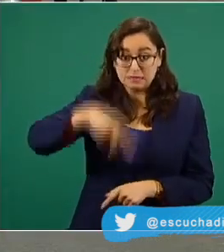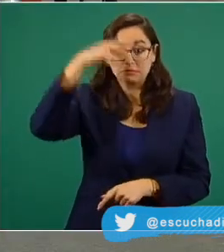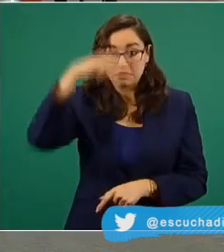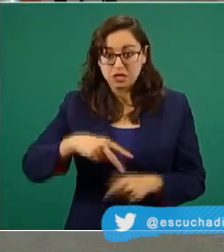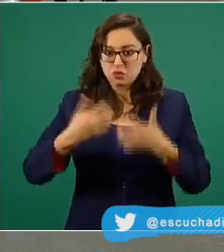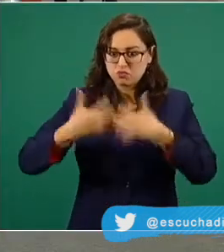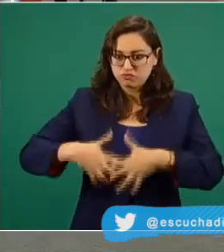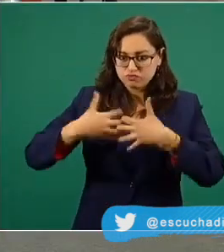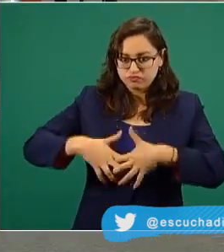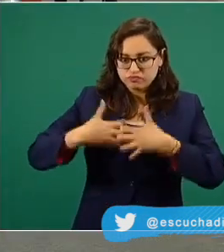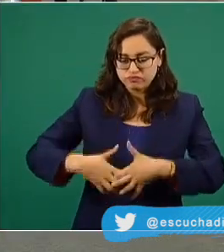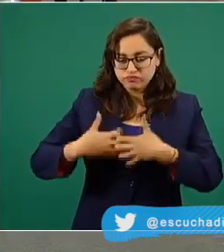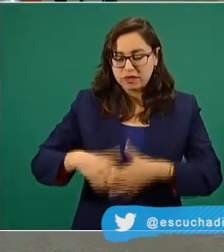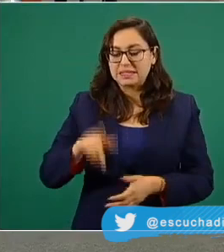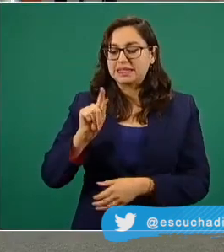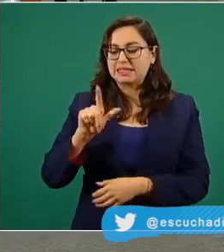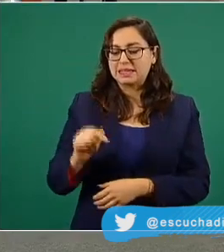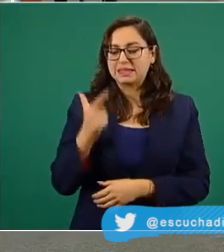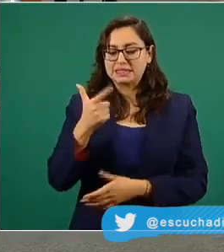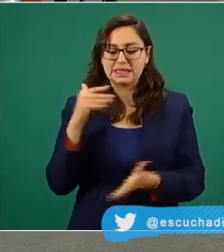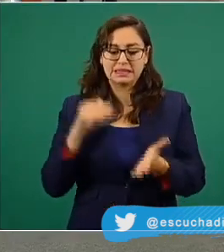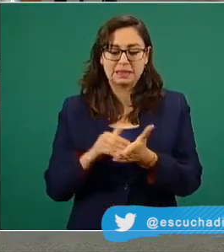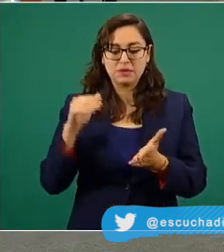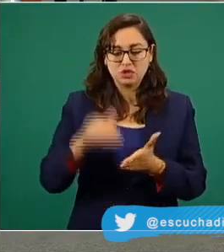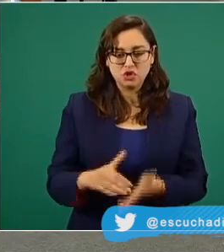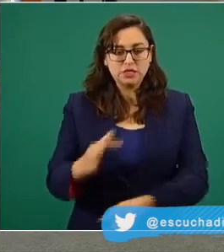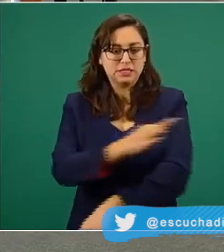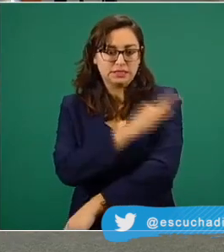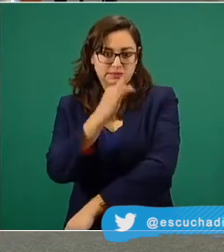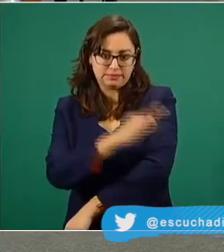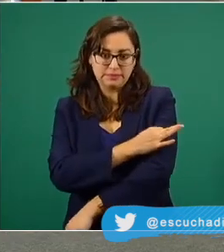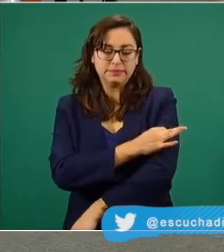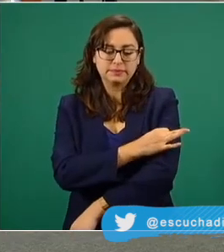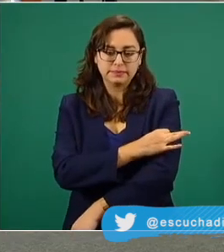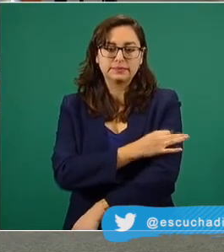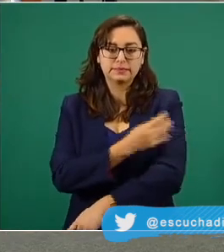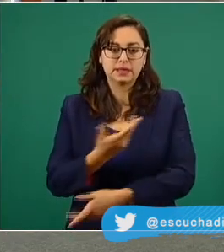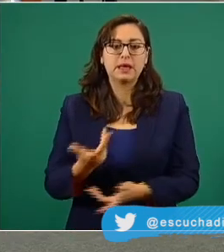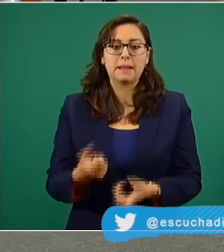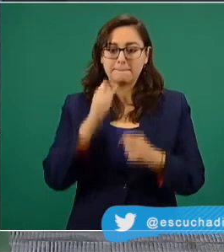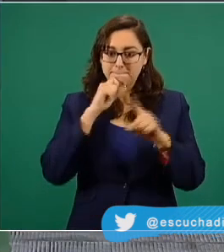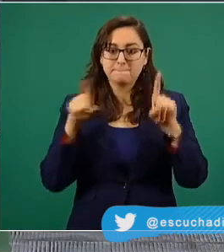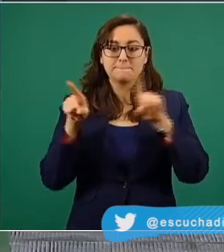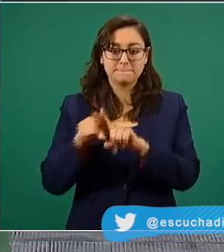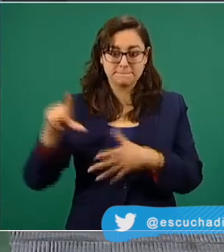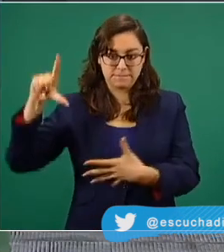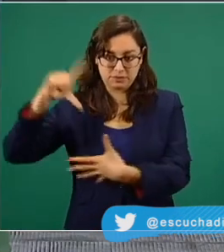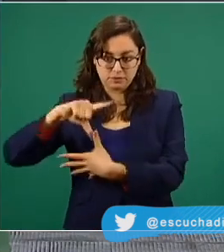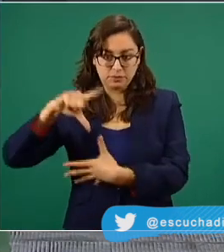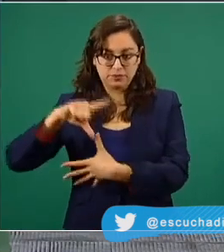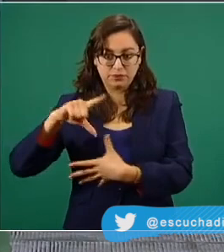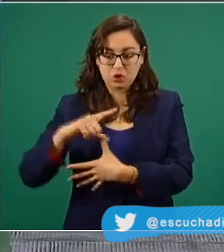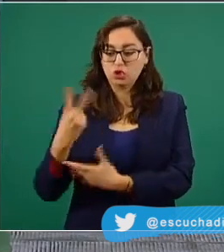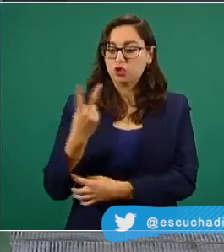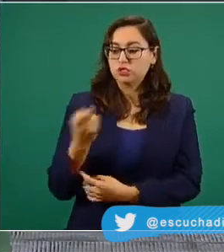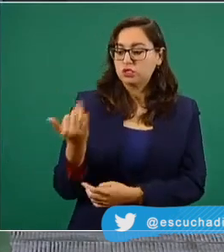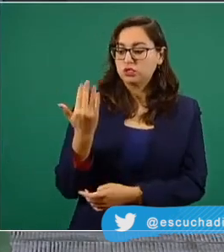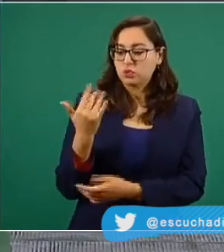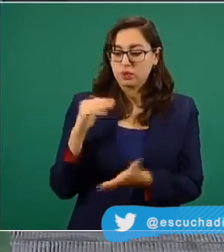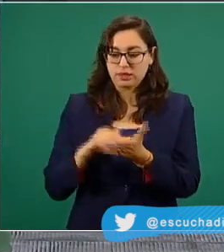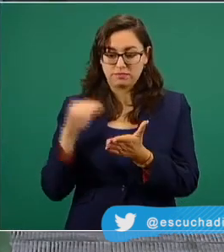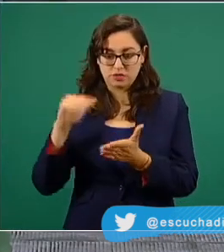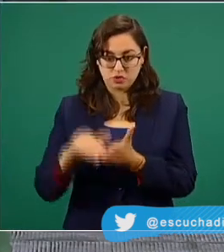surtir a México con 77.4 millones de dosis y a toda América Latina con 250 millones de